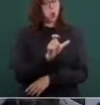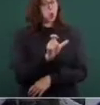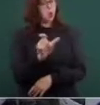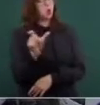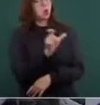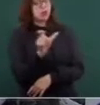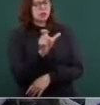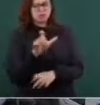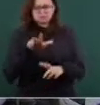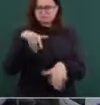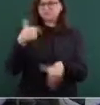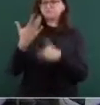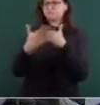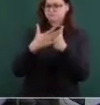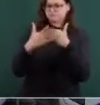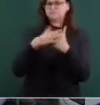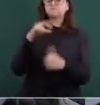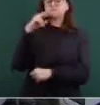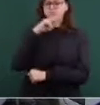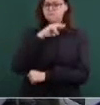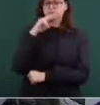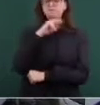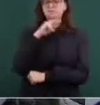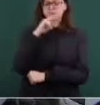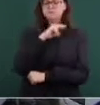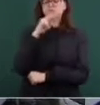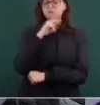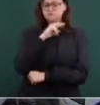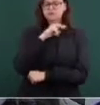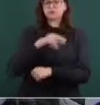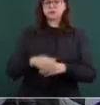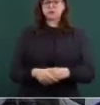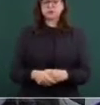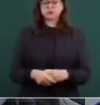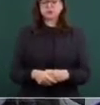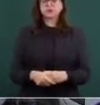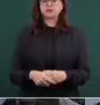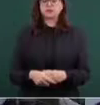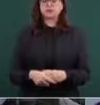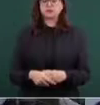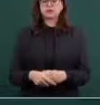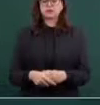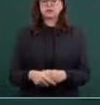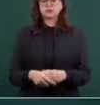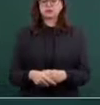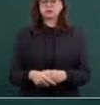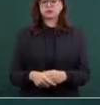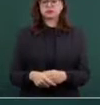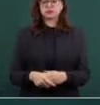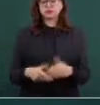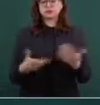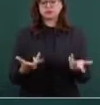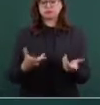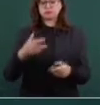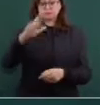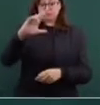más pronto tenemos que seguir vacunando